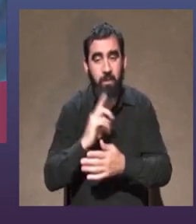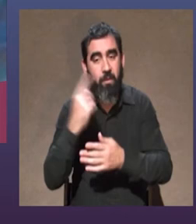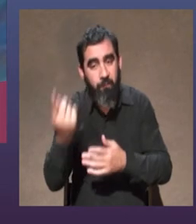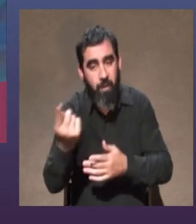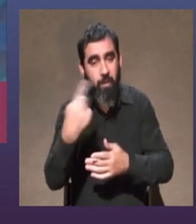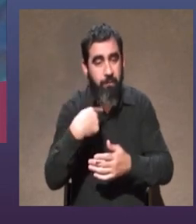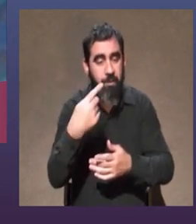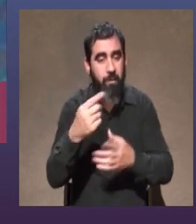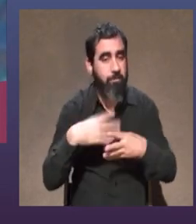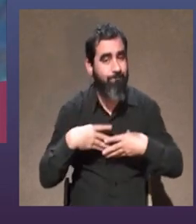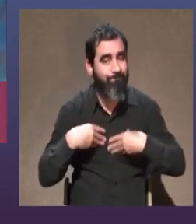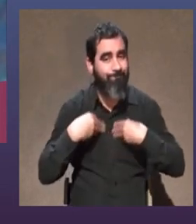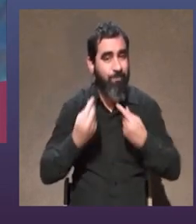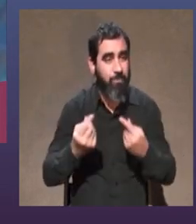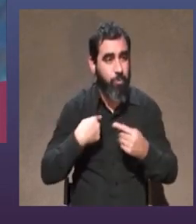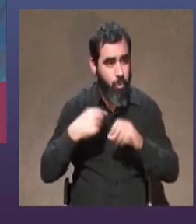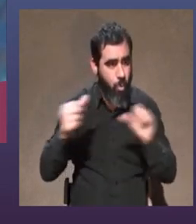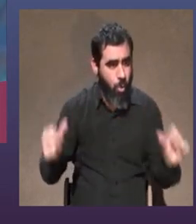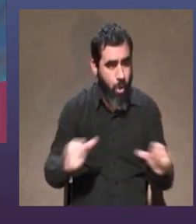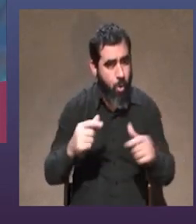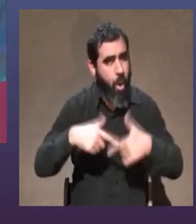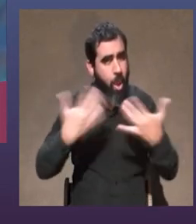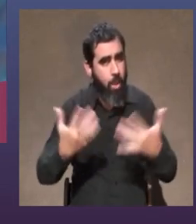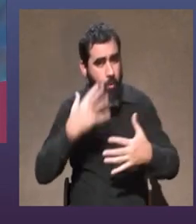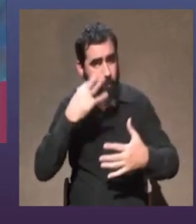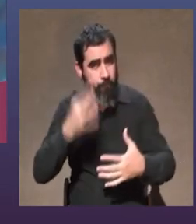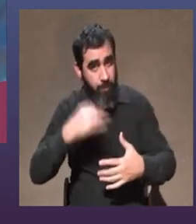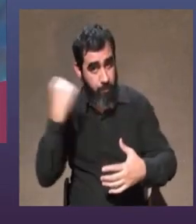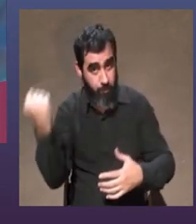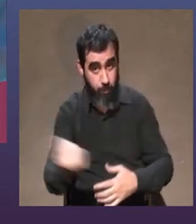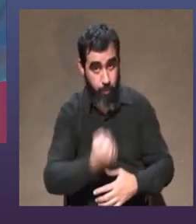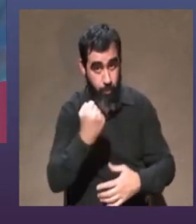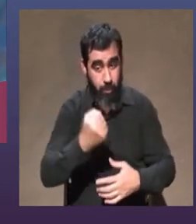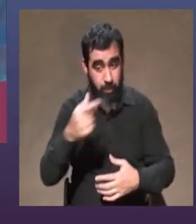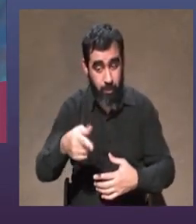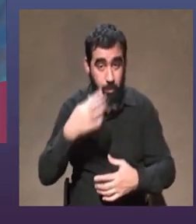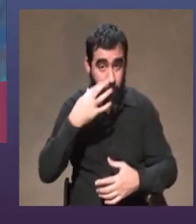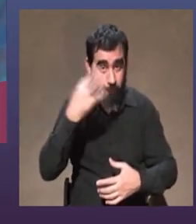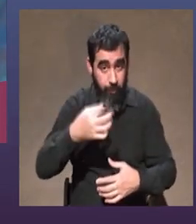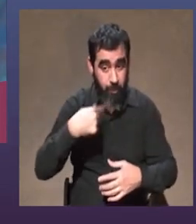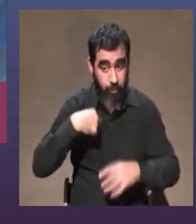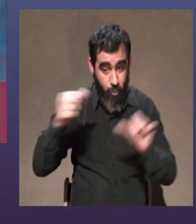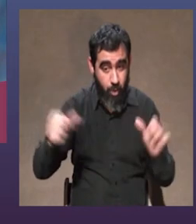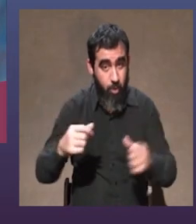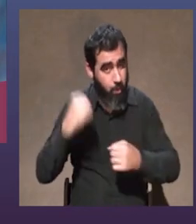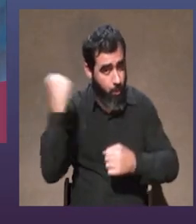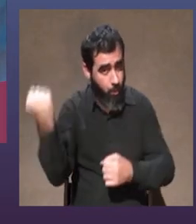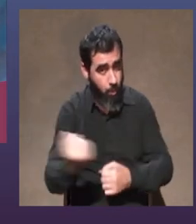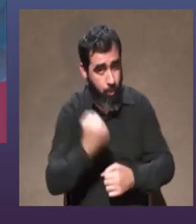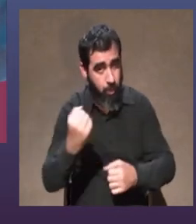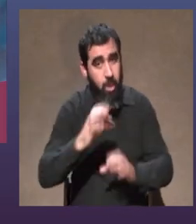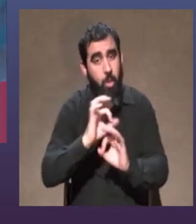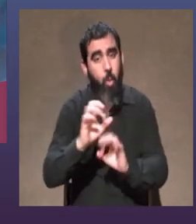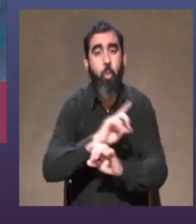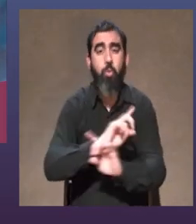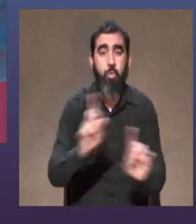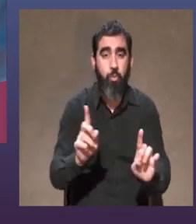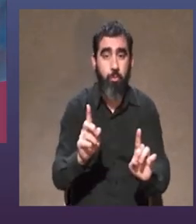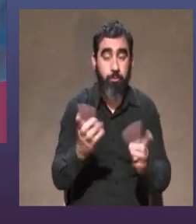ir y venir con esas sensaciones bueno estoy haciendo algo que realmente es importante esto realmente que yo hago es importante